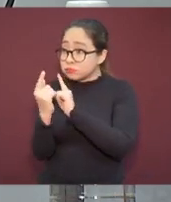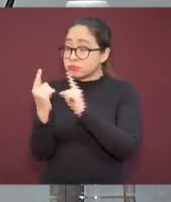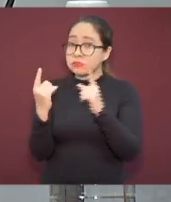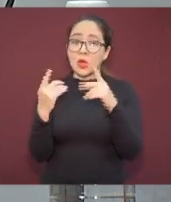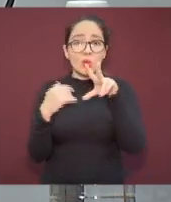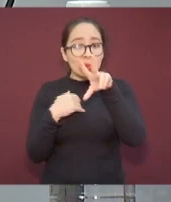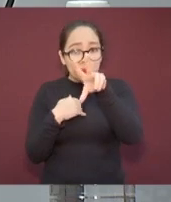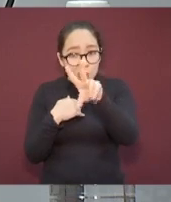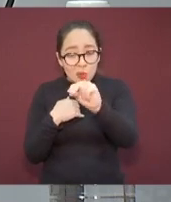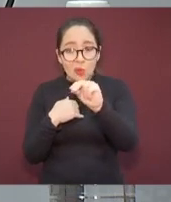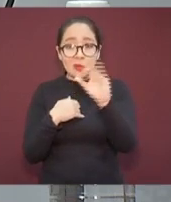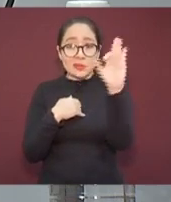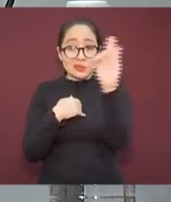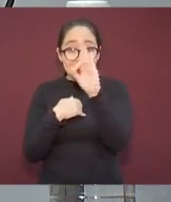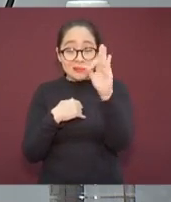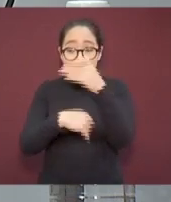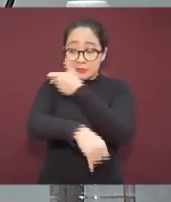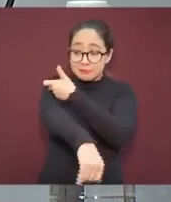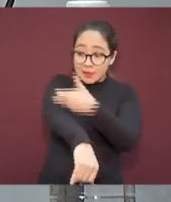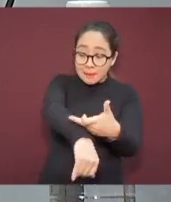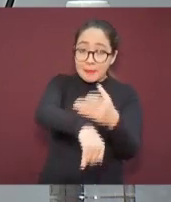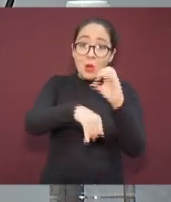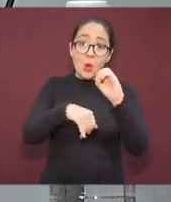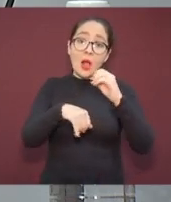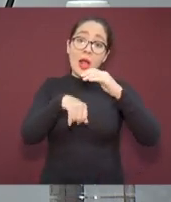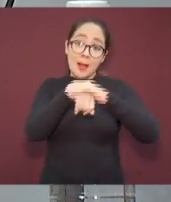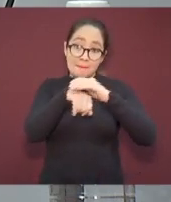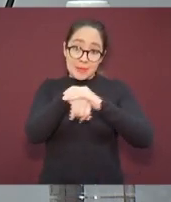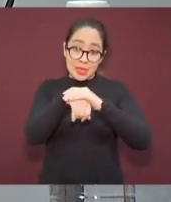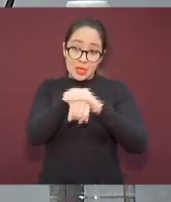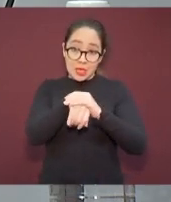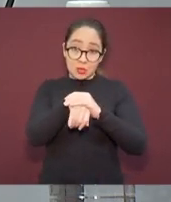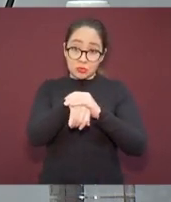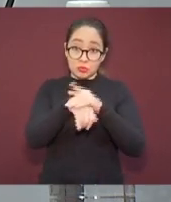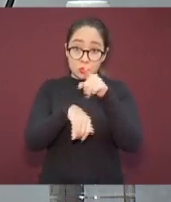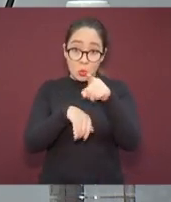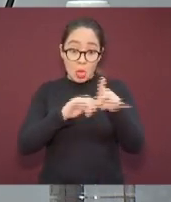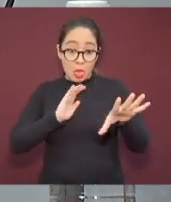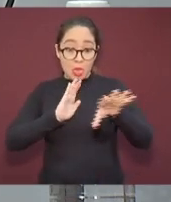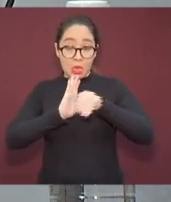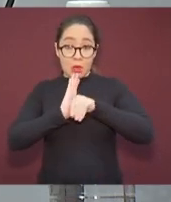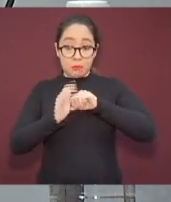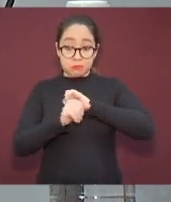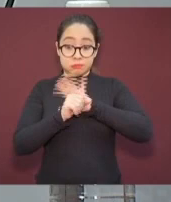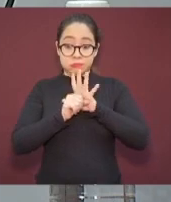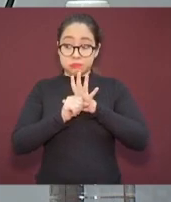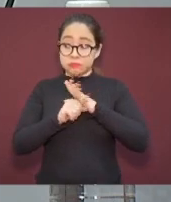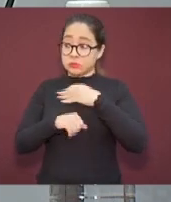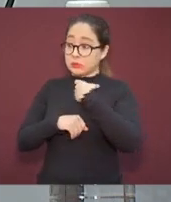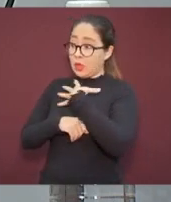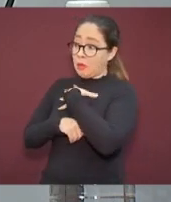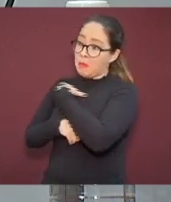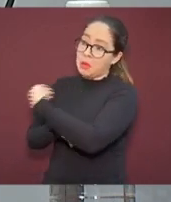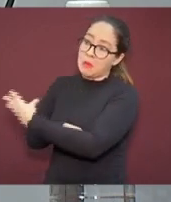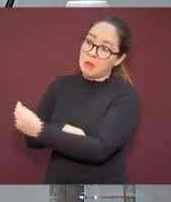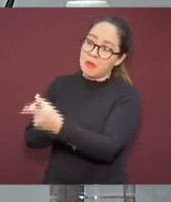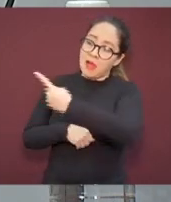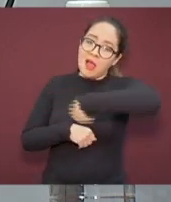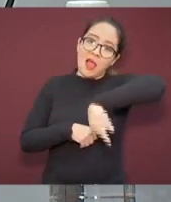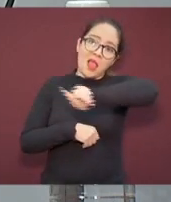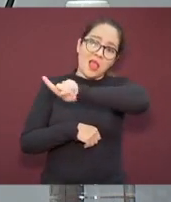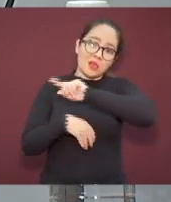familiares y amigos o compañeros de trabajo, podrías ponerlos en riesgo de transmitirles el